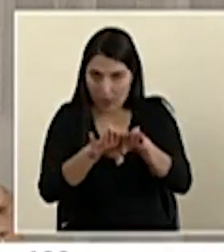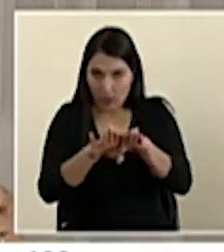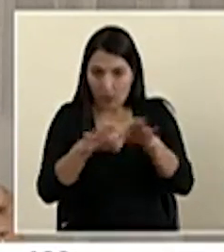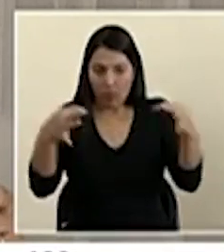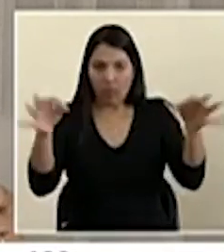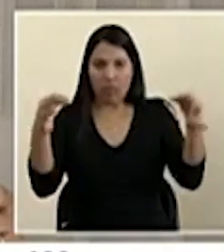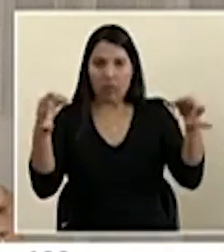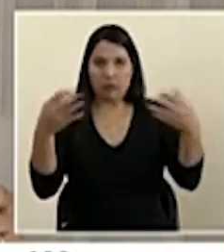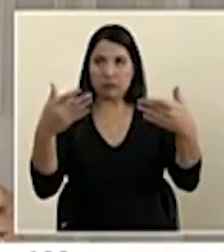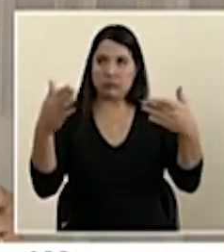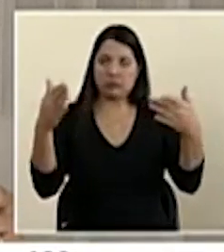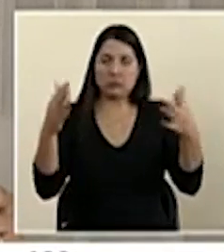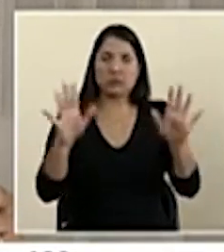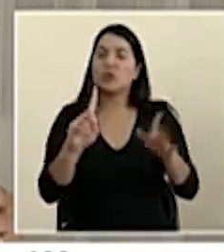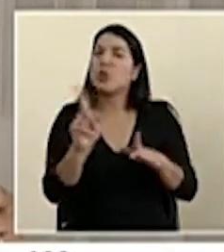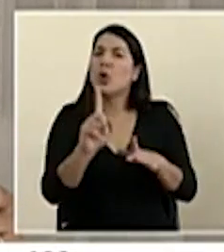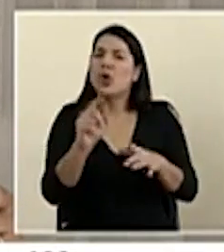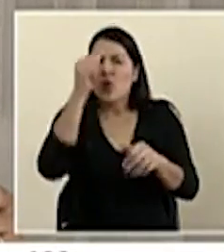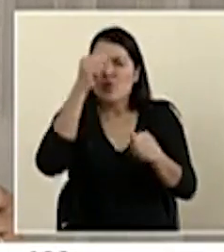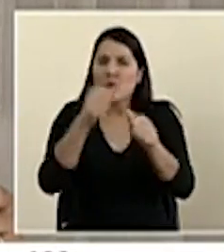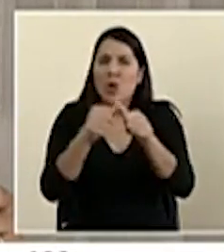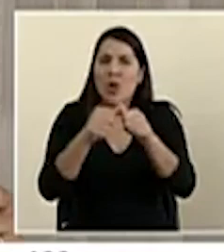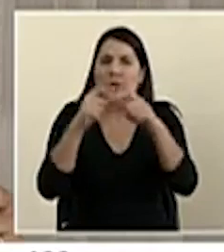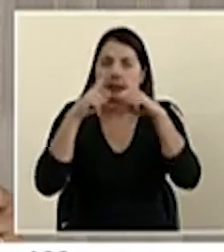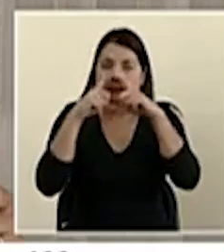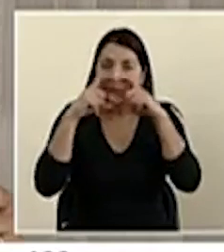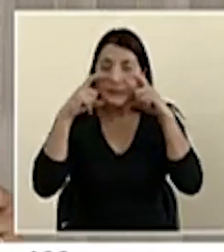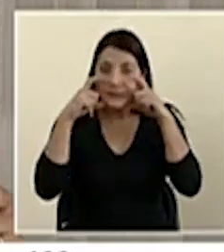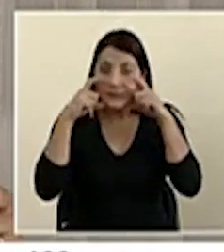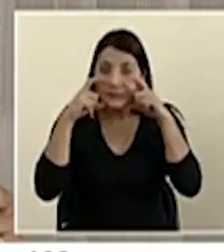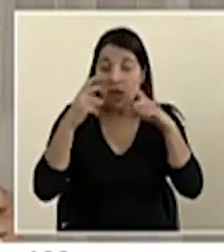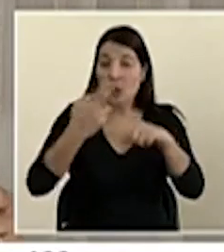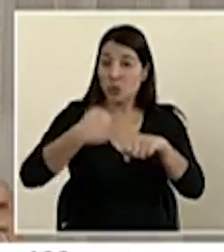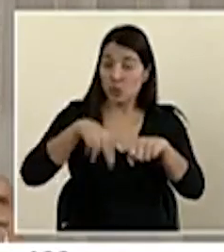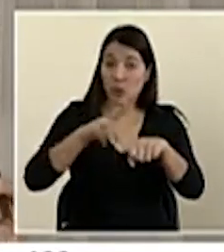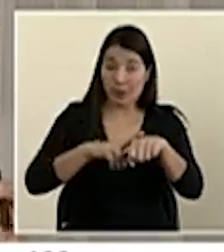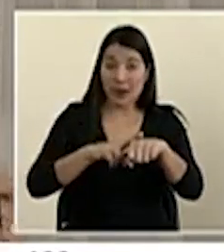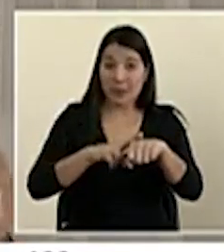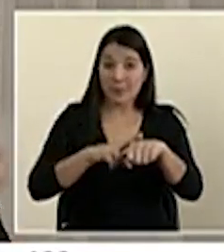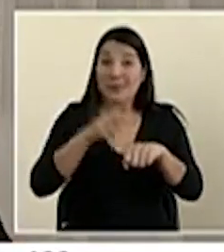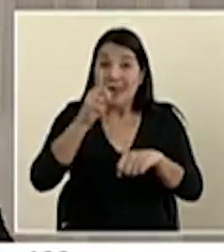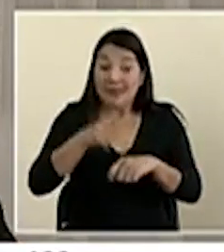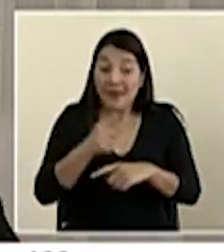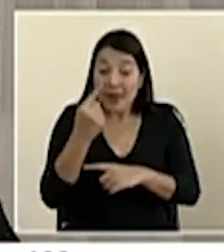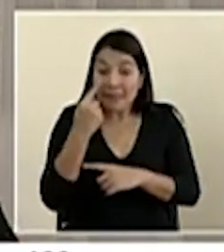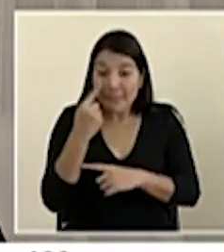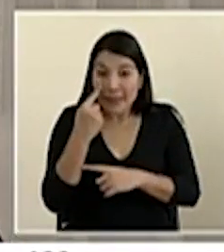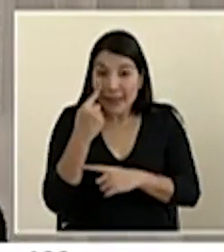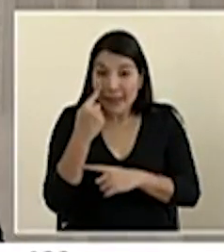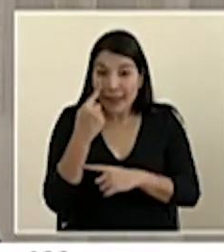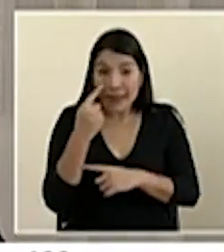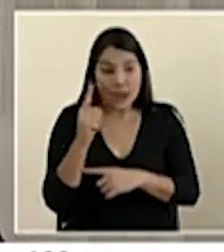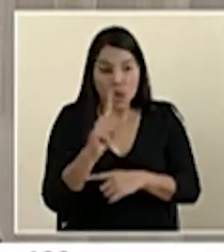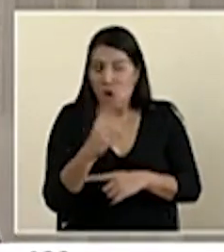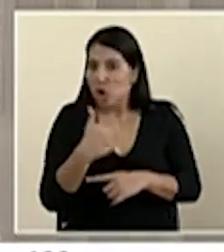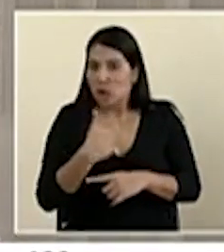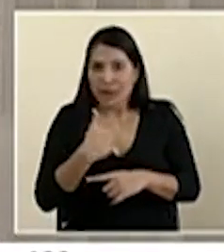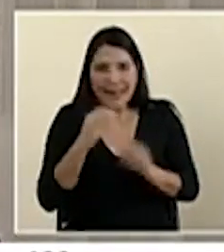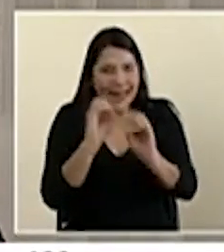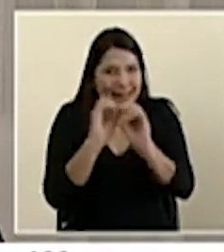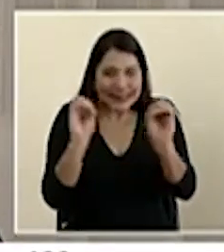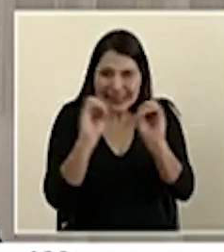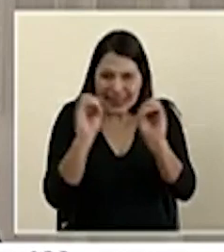mascarillas o de filtros. Bueno, las mascarillas, más que todo, las cubrebocas normales, que hay que fijarse, que son las que no tienen ningún filtro